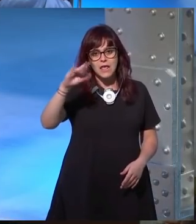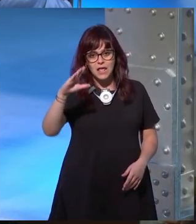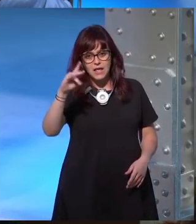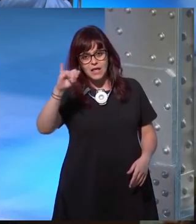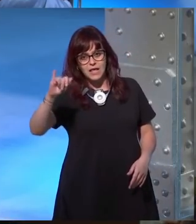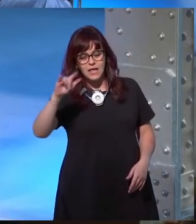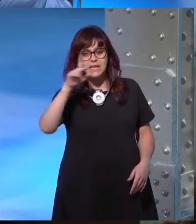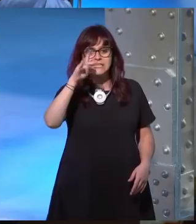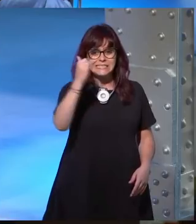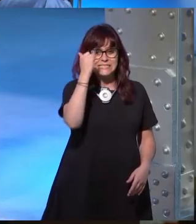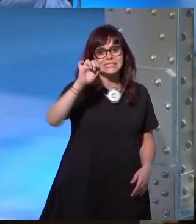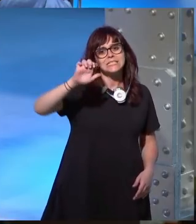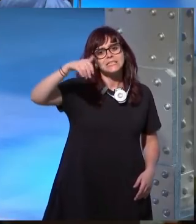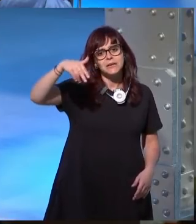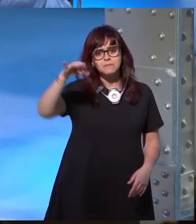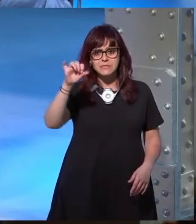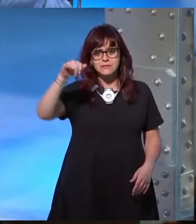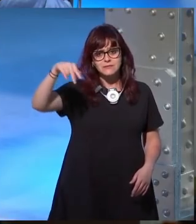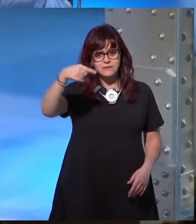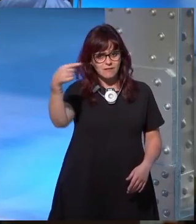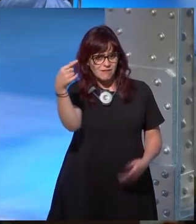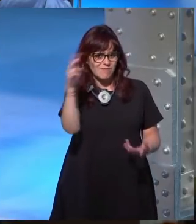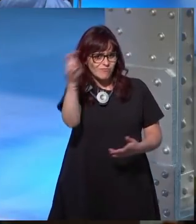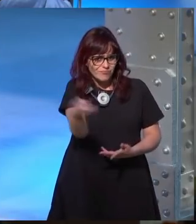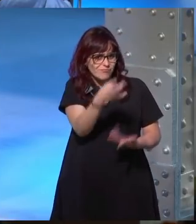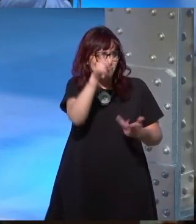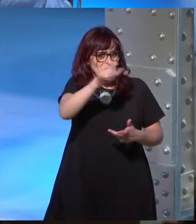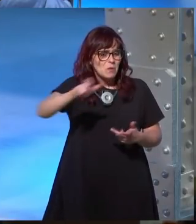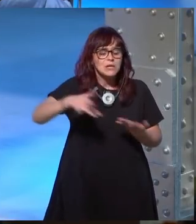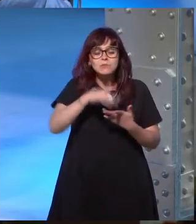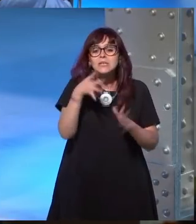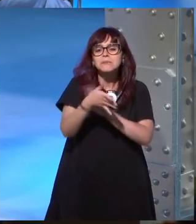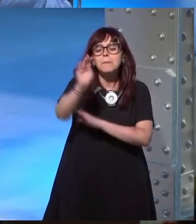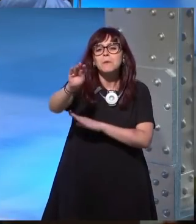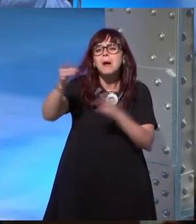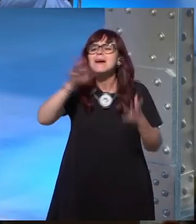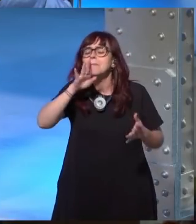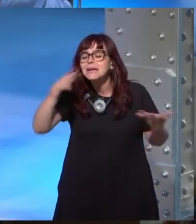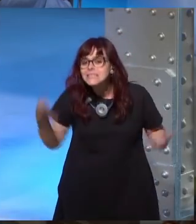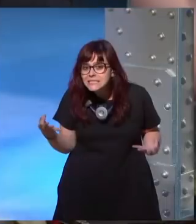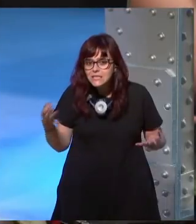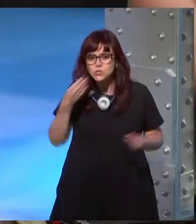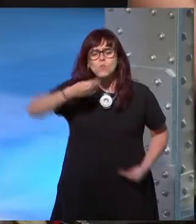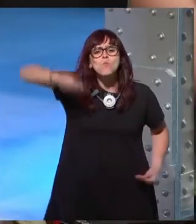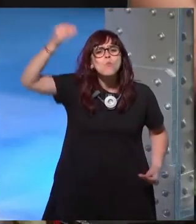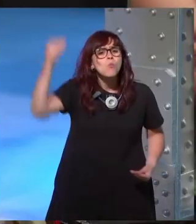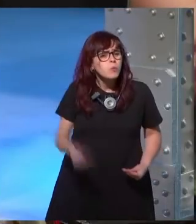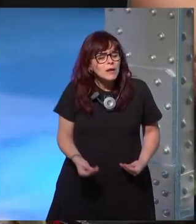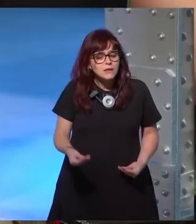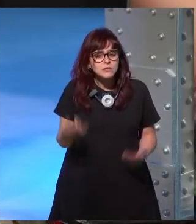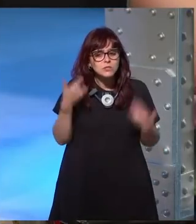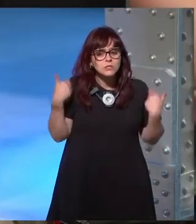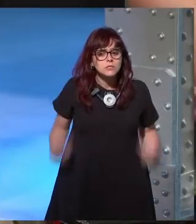Jameson y y yo me pregunto ¿qué crees tú que está pasando? ¿son tan buenas? ¿son